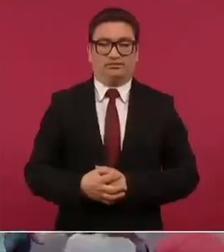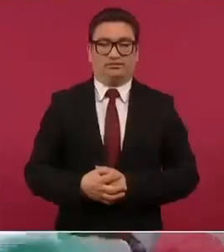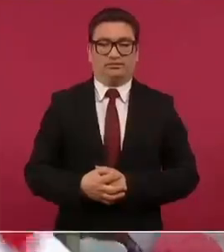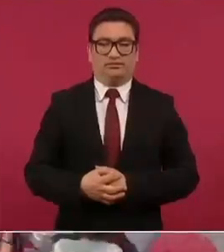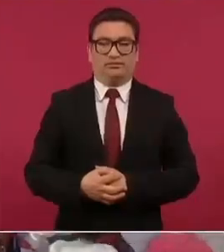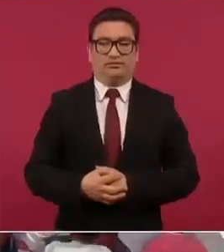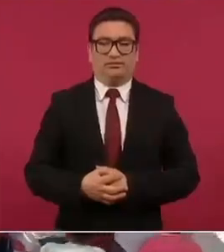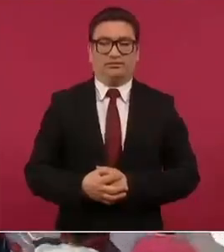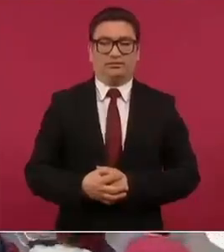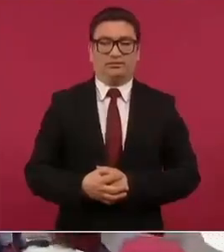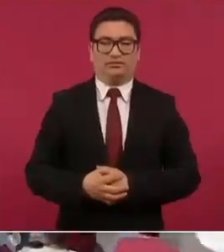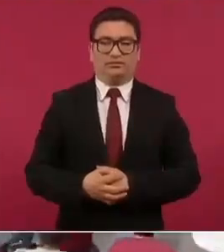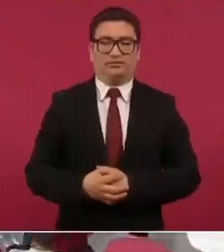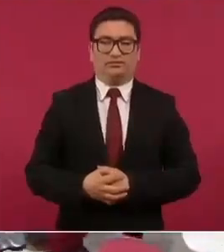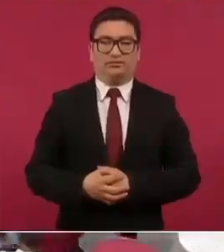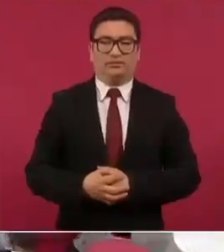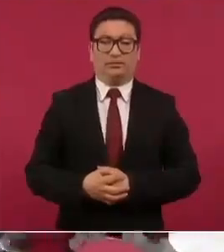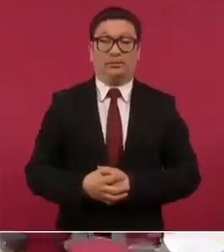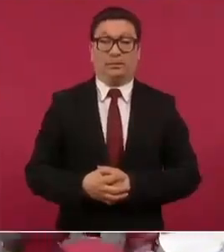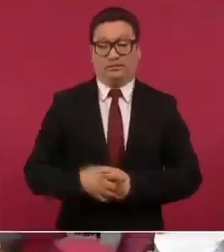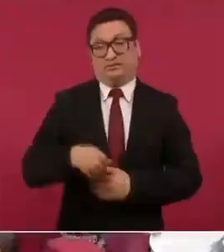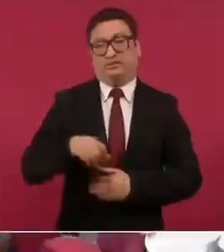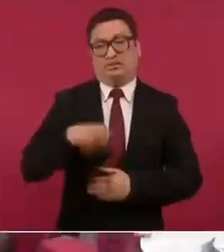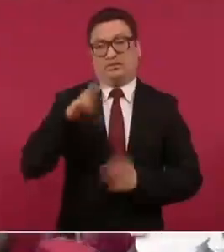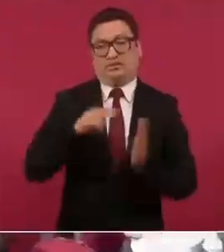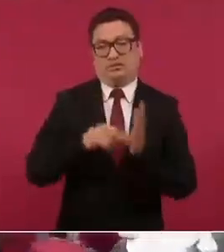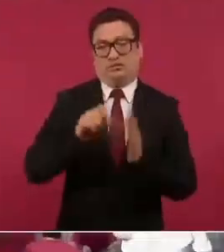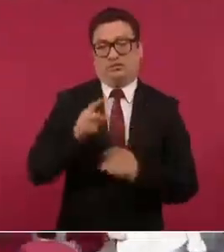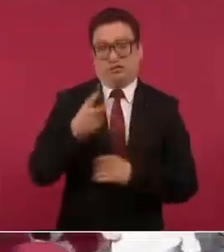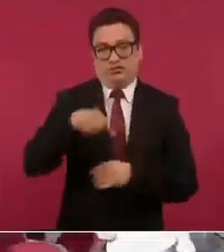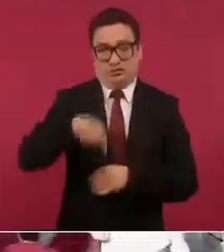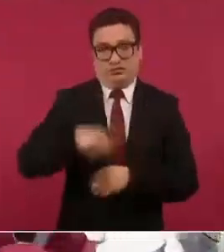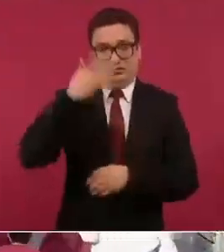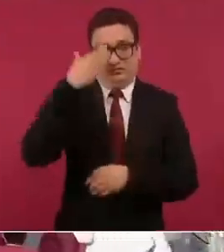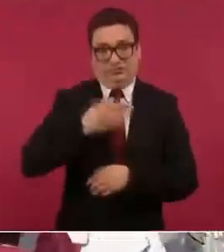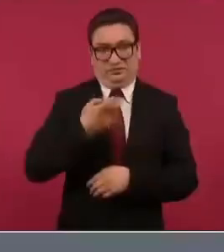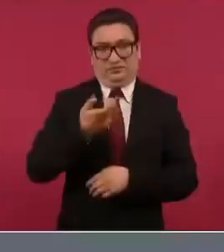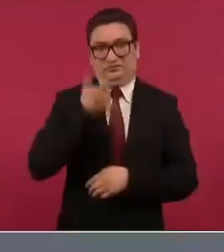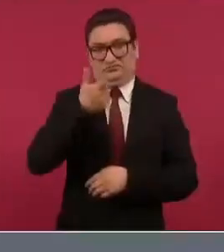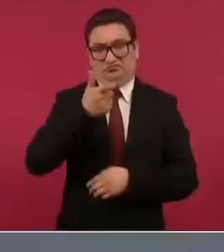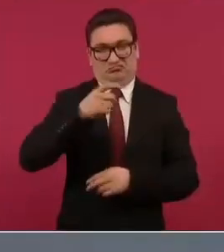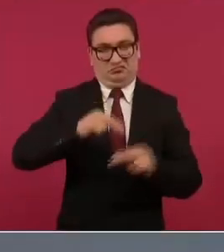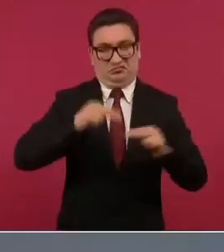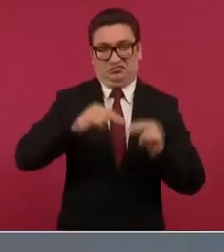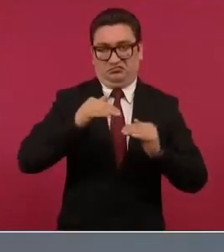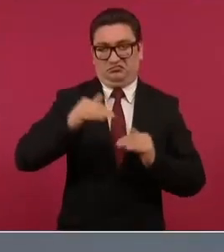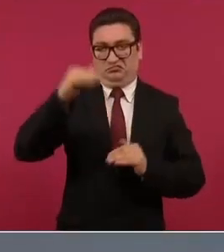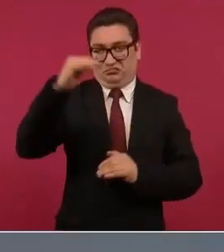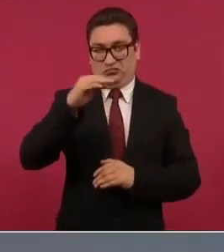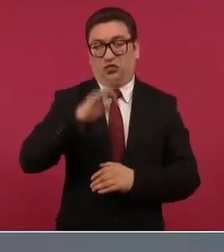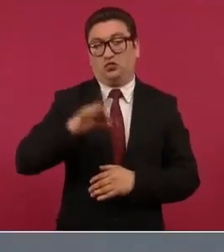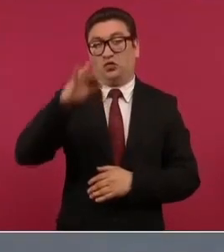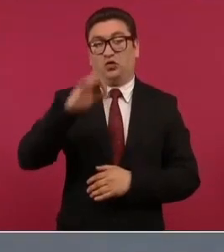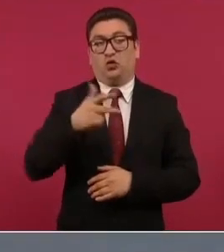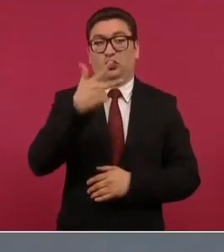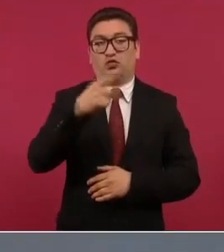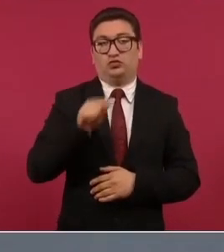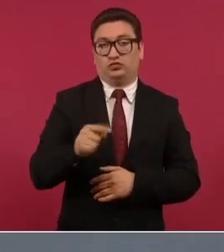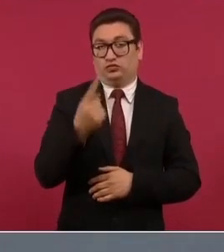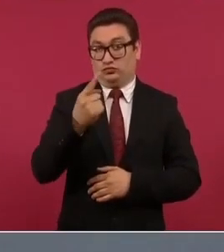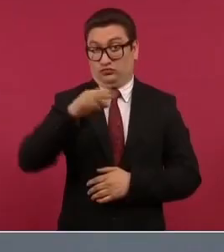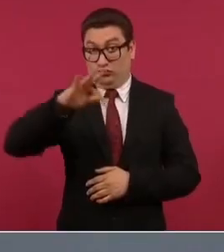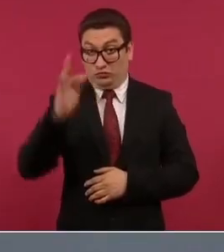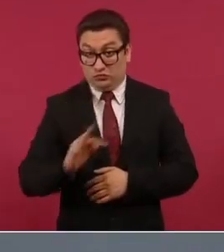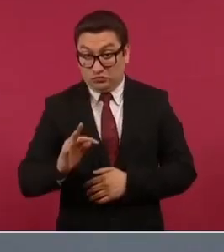este año a pesar de la inflación 8.1%